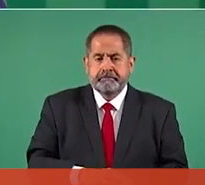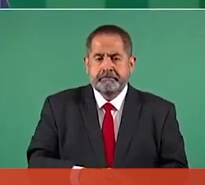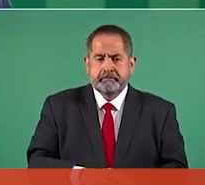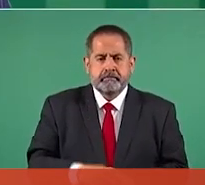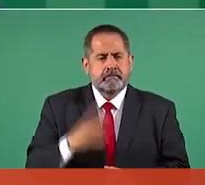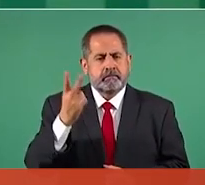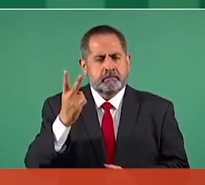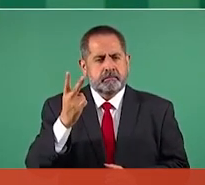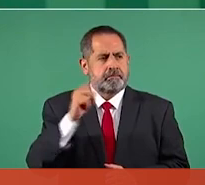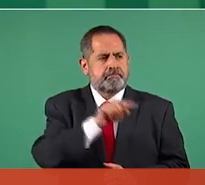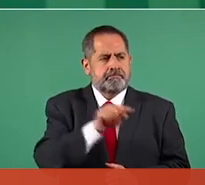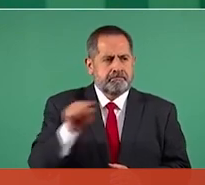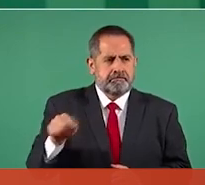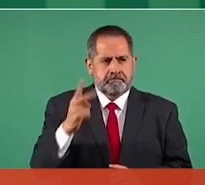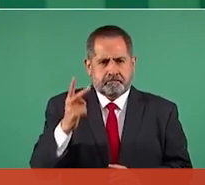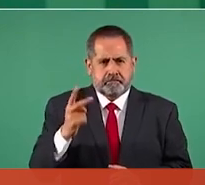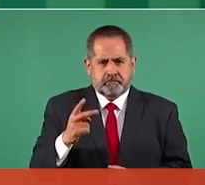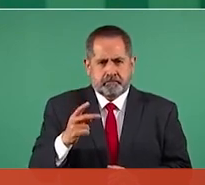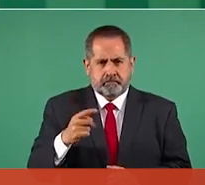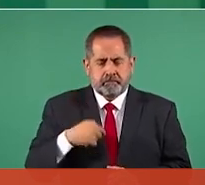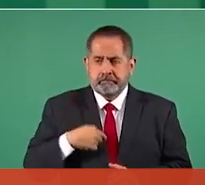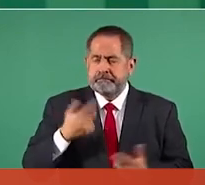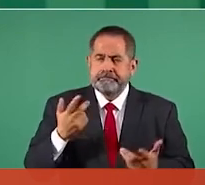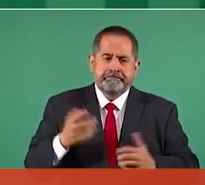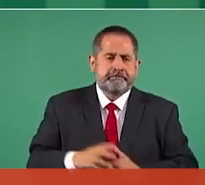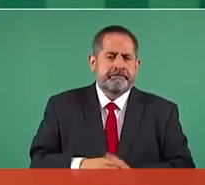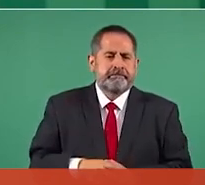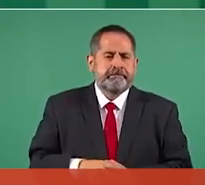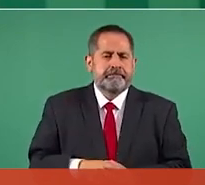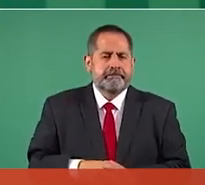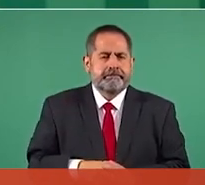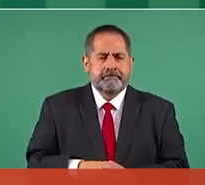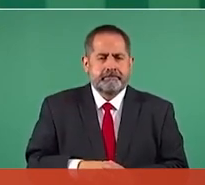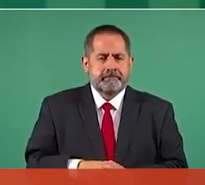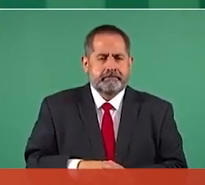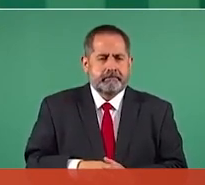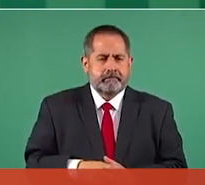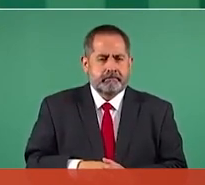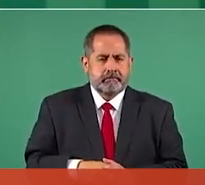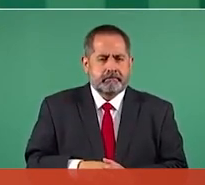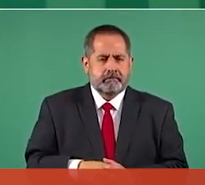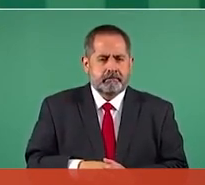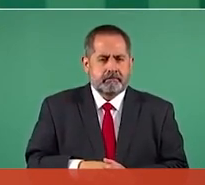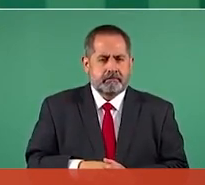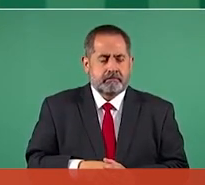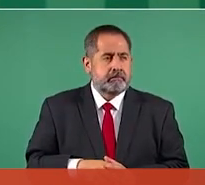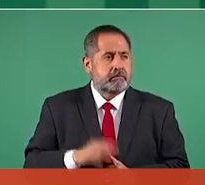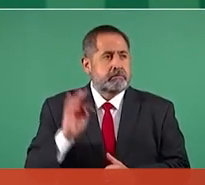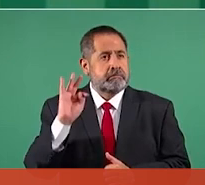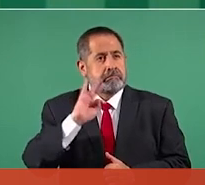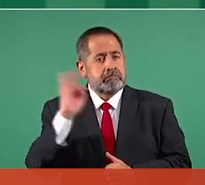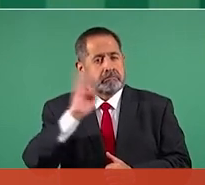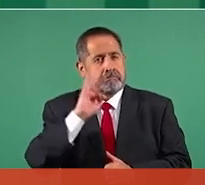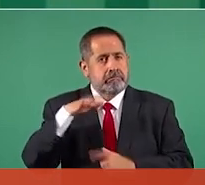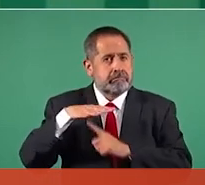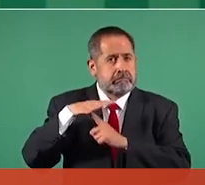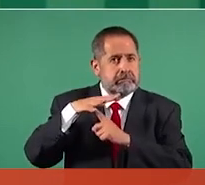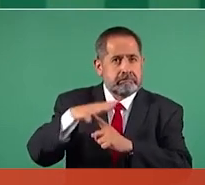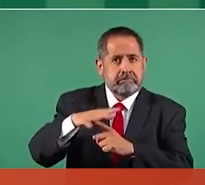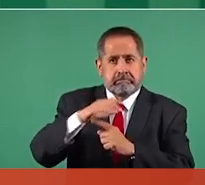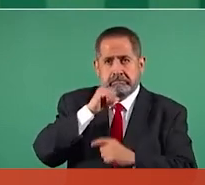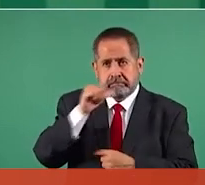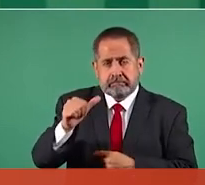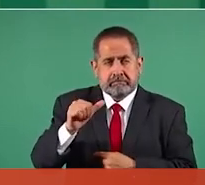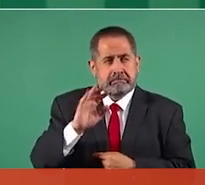son dos. Es que me llevaría, si no lo hago en helicóptero,